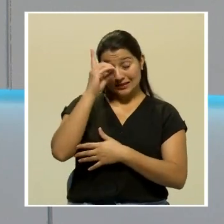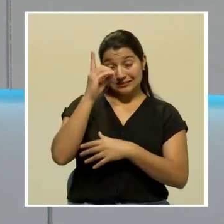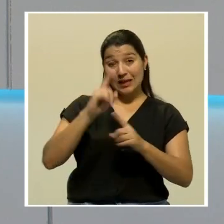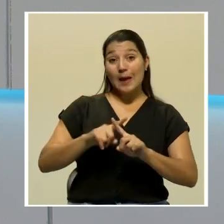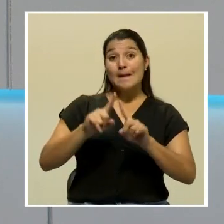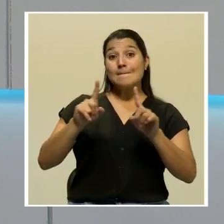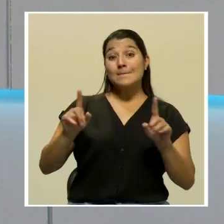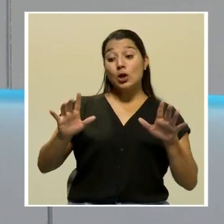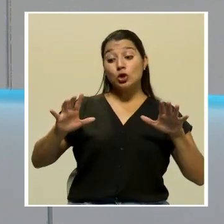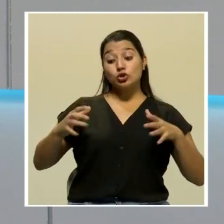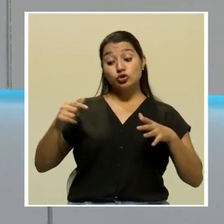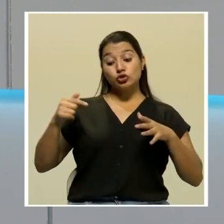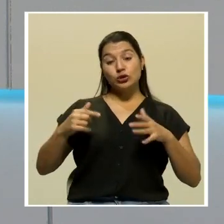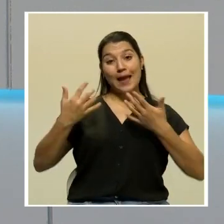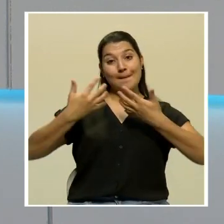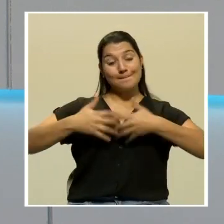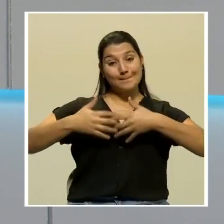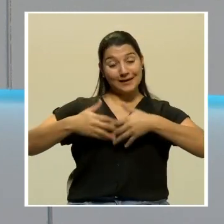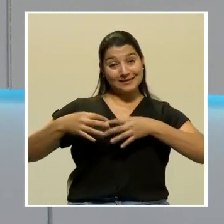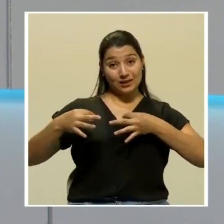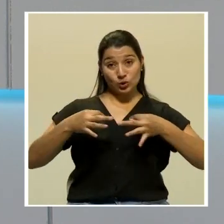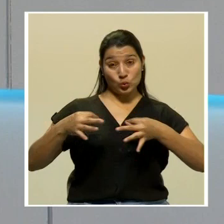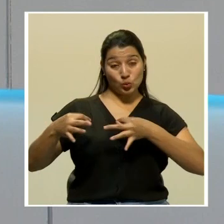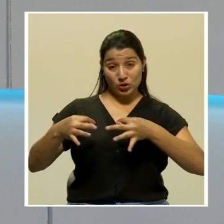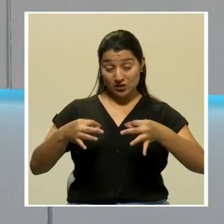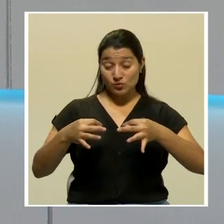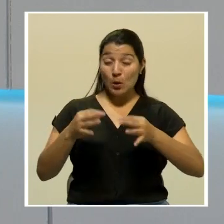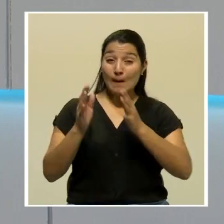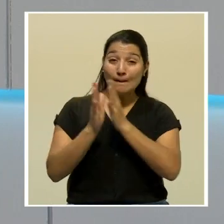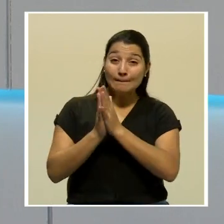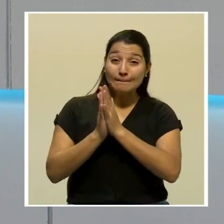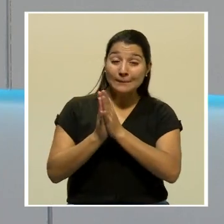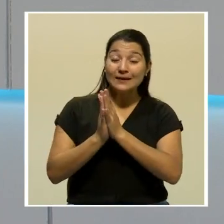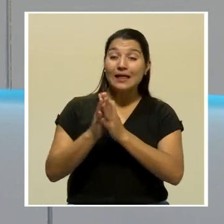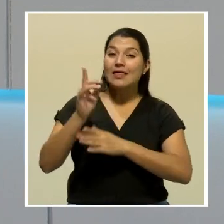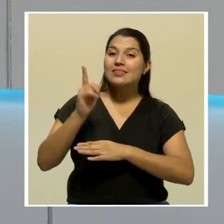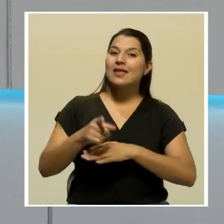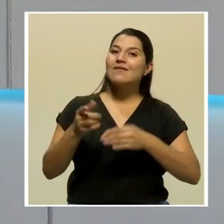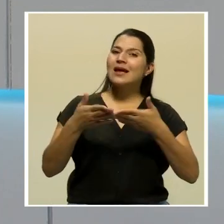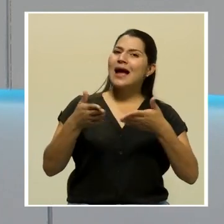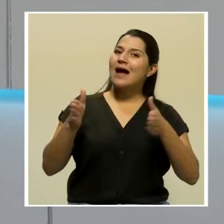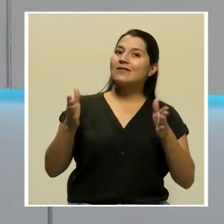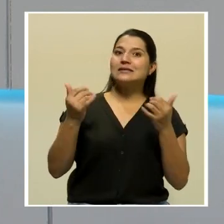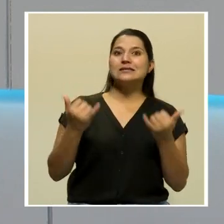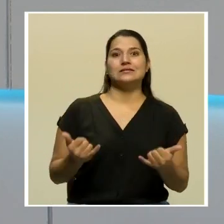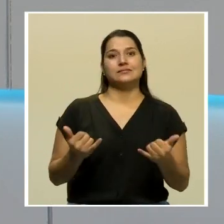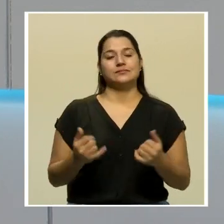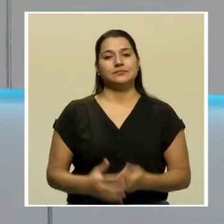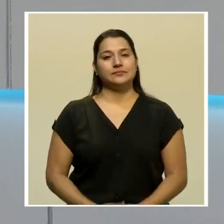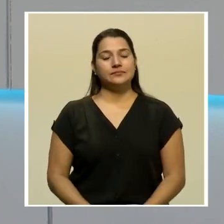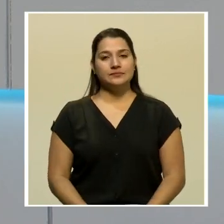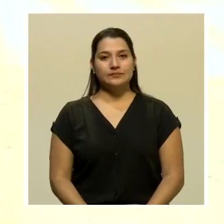la Cámara Nacional de Turismo aseguran o piden que deben abrirse inmediatamente.